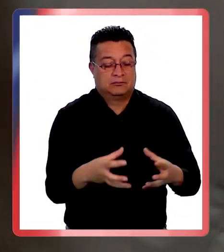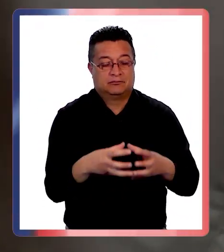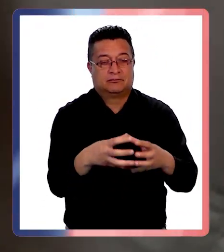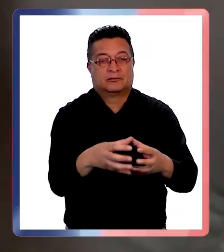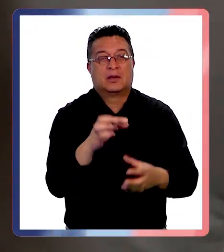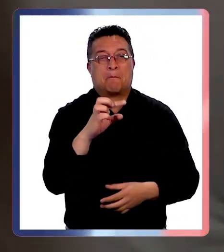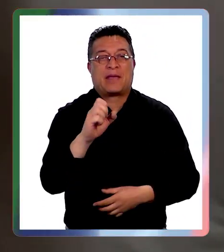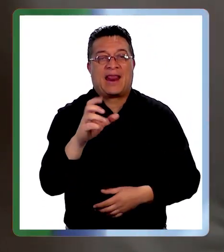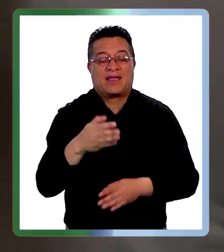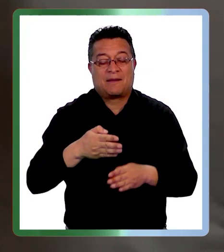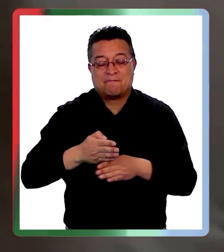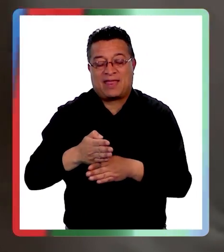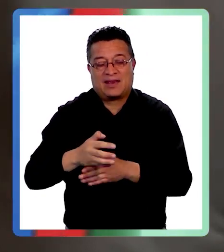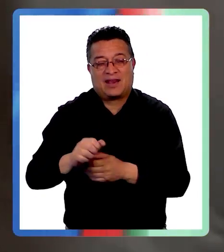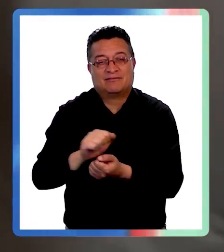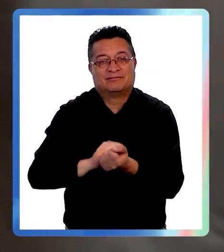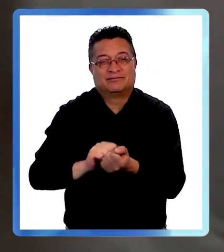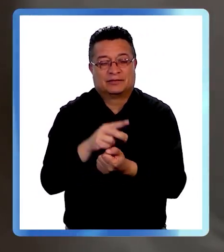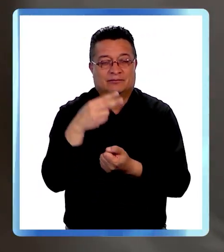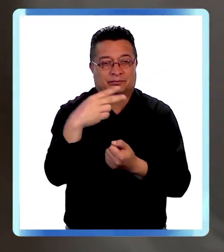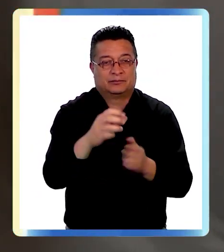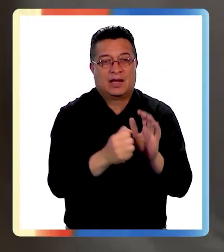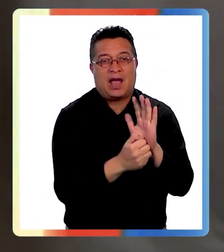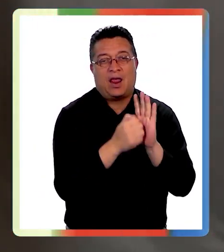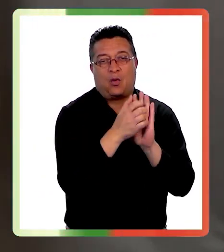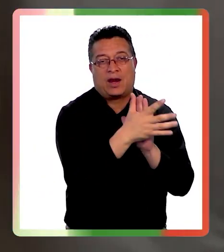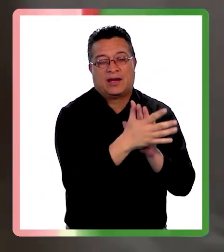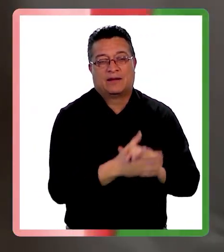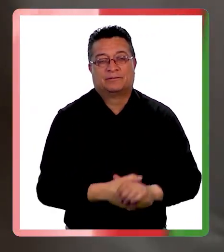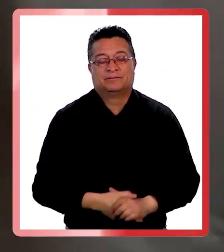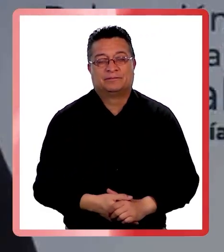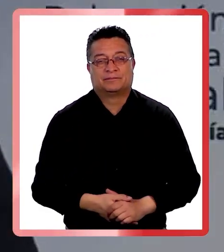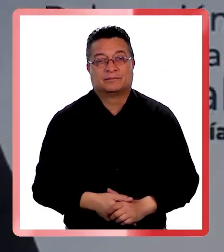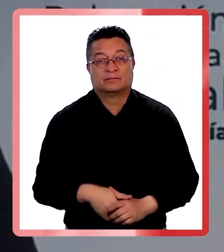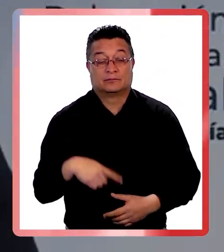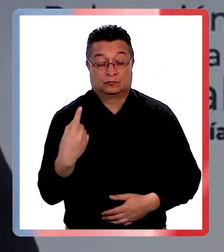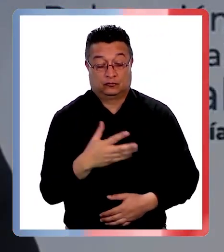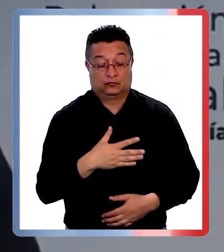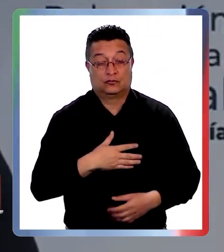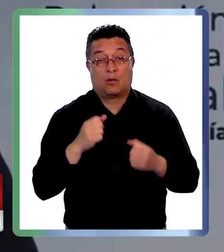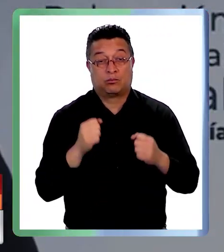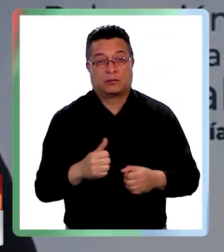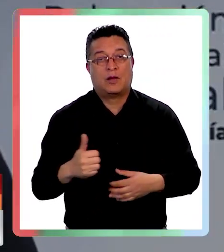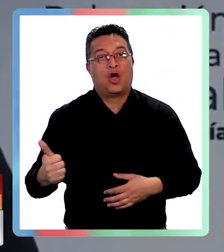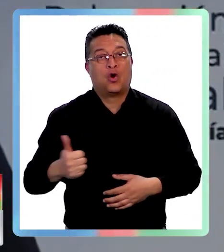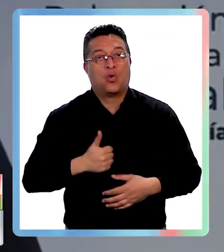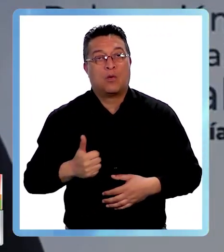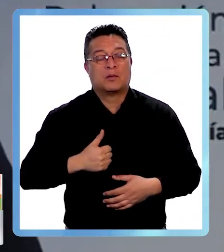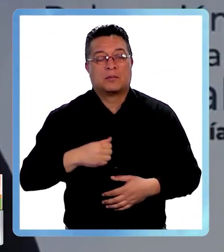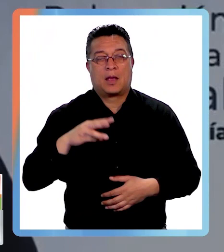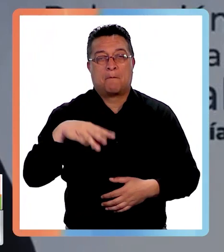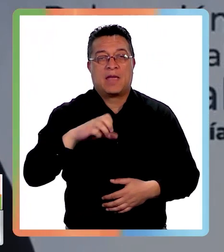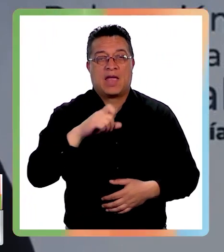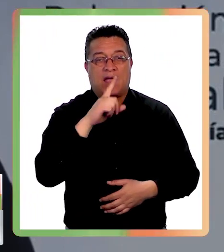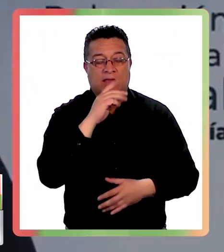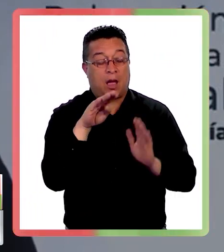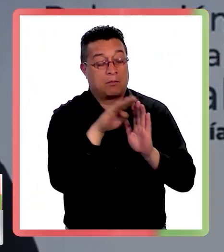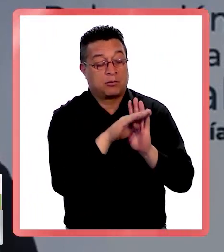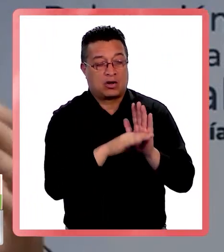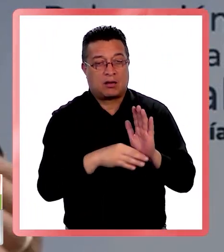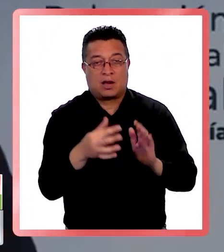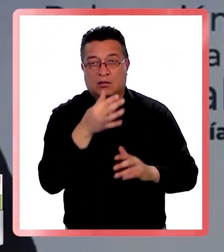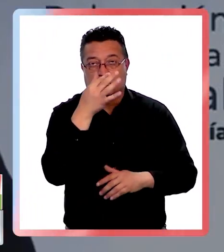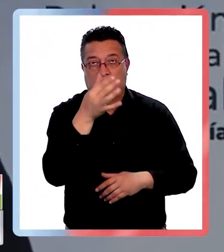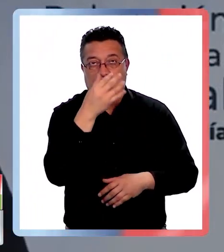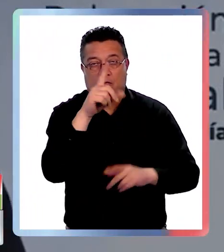procesado de madera para la Araucanía Este invierno vamos a poder cumplir con las metas del programa de descontaminación